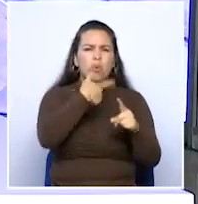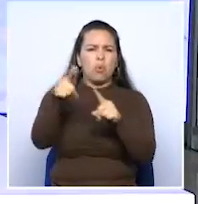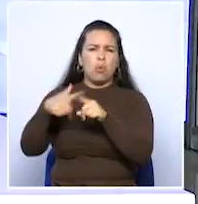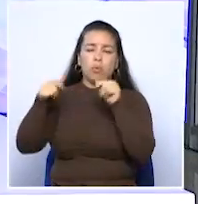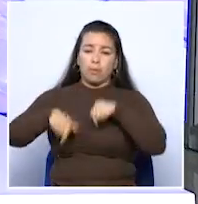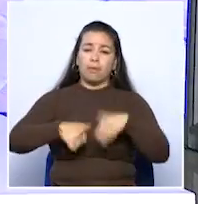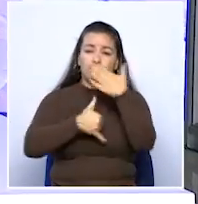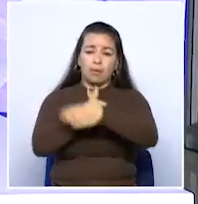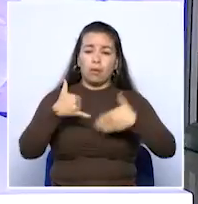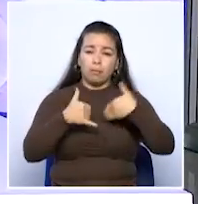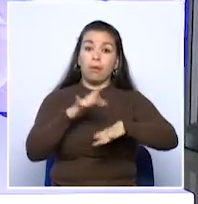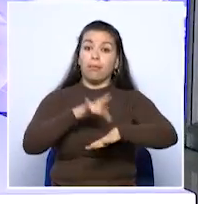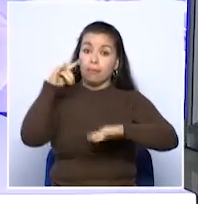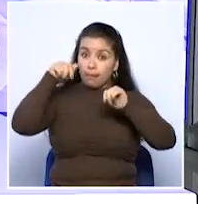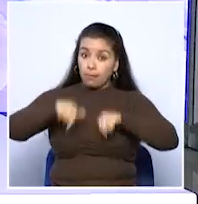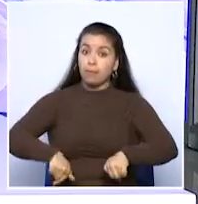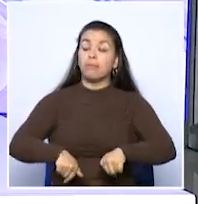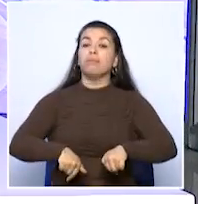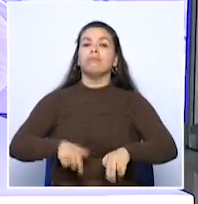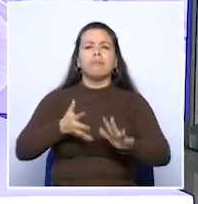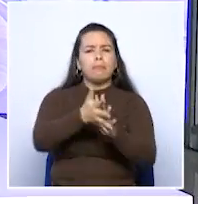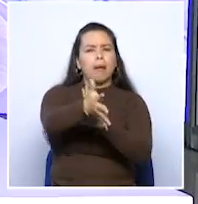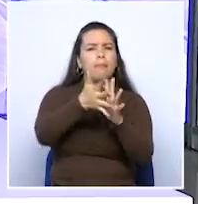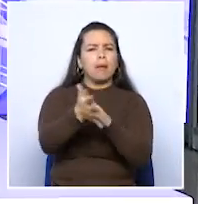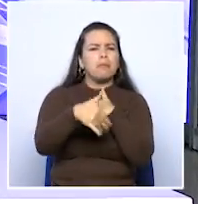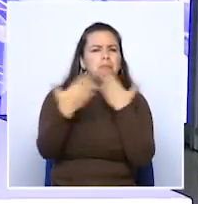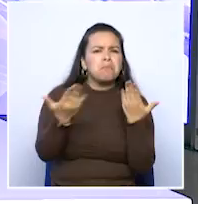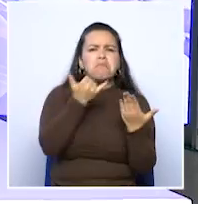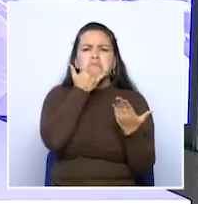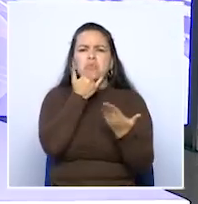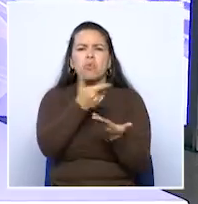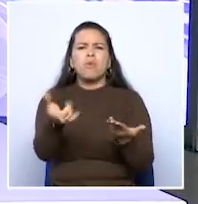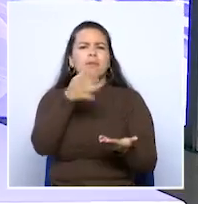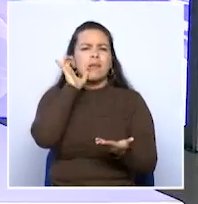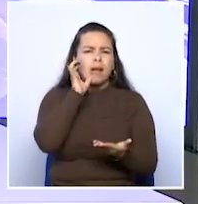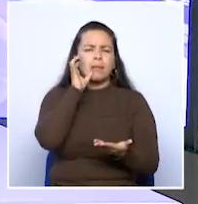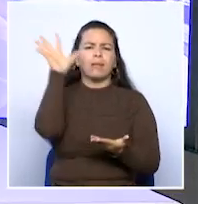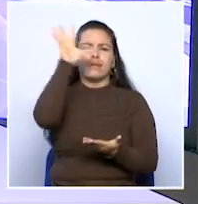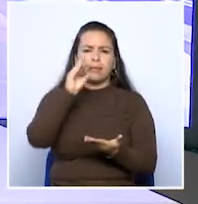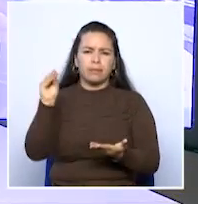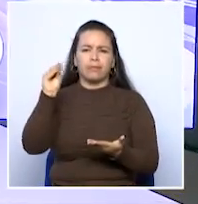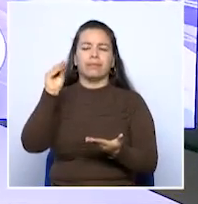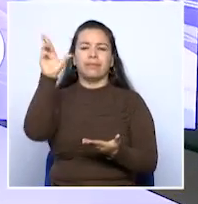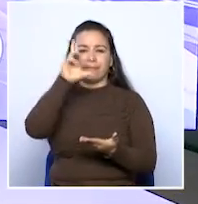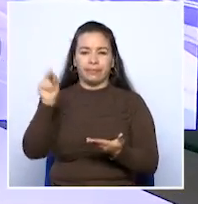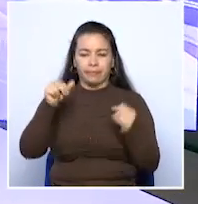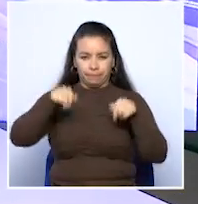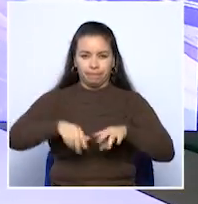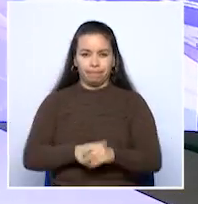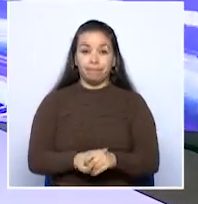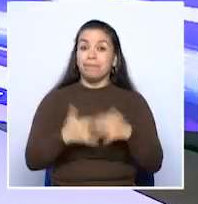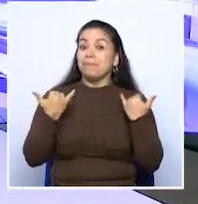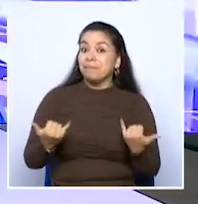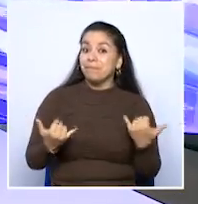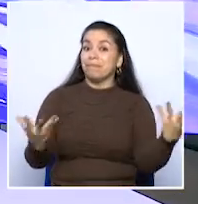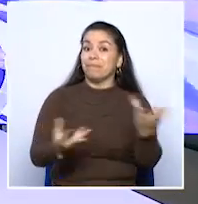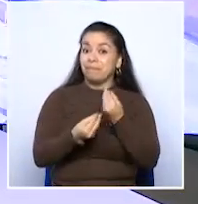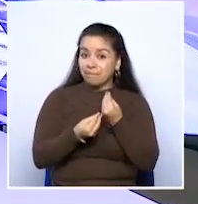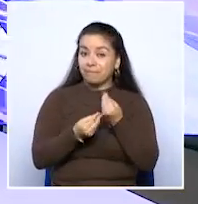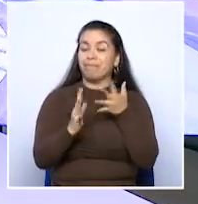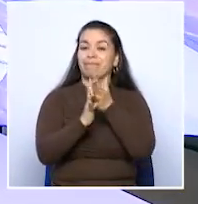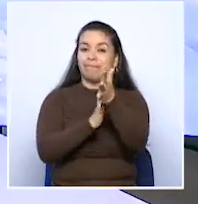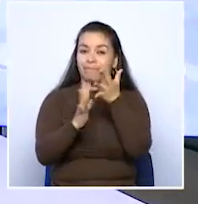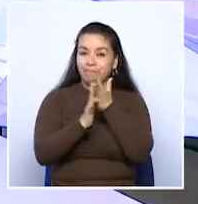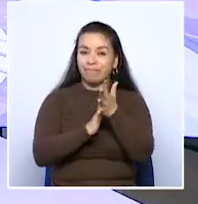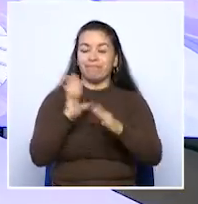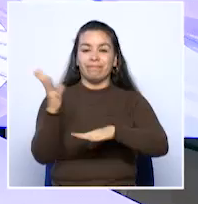Muy temprano, el sistema informativo les estará contando cómo avanza en Caldas, Quindío y Lizaralda esta situación. Muy bien, es momento de conocer toda la información del